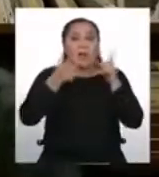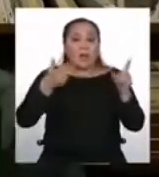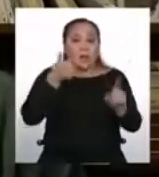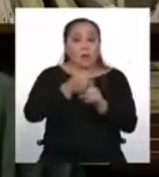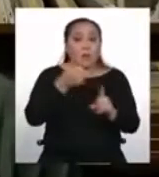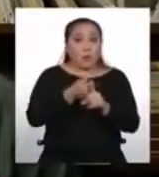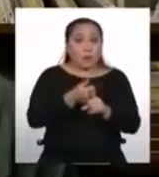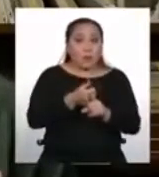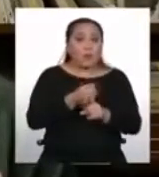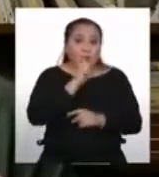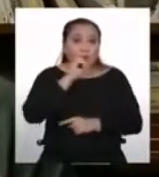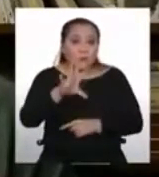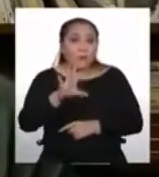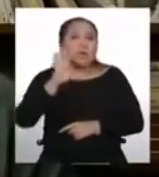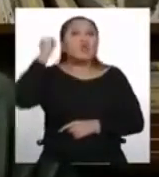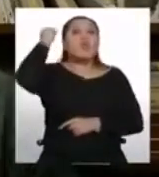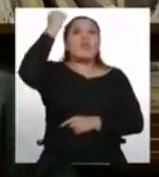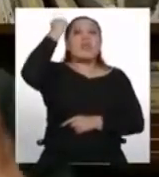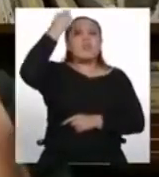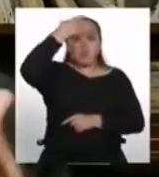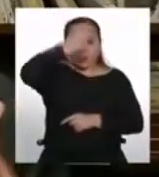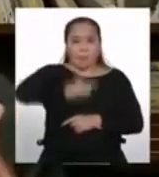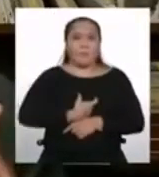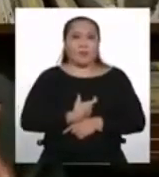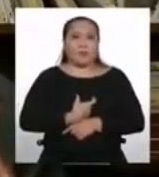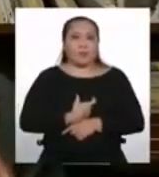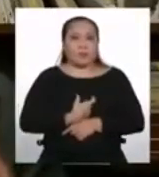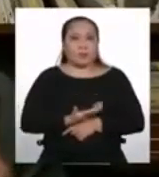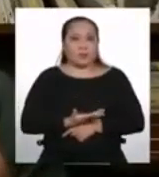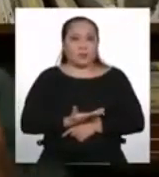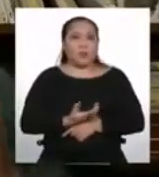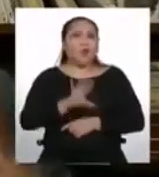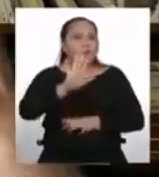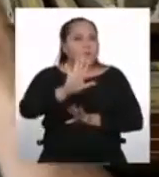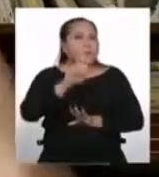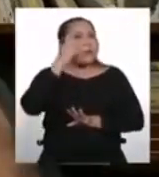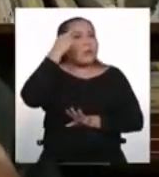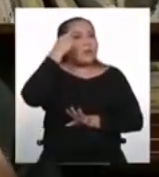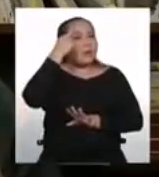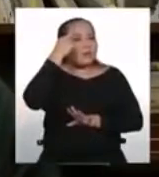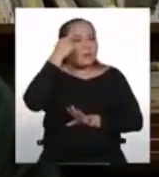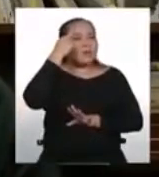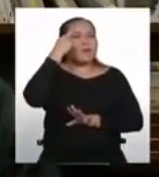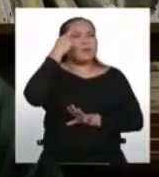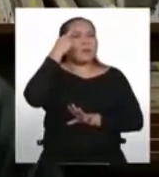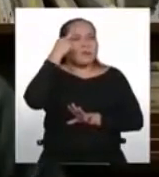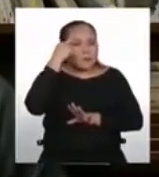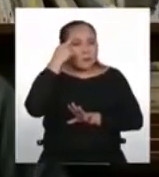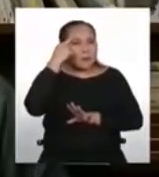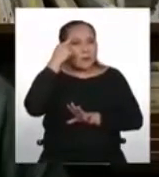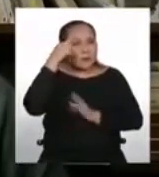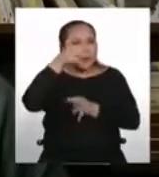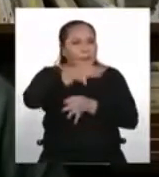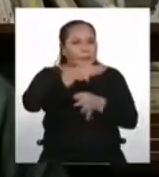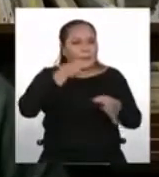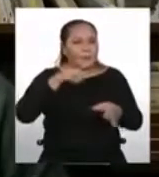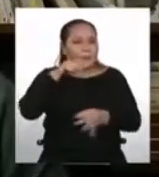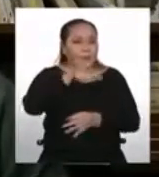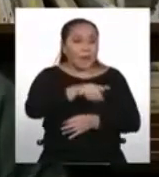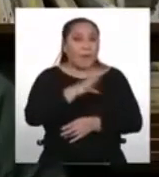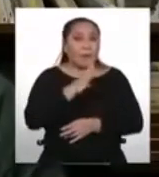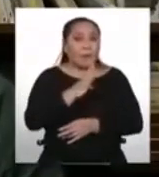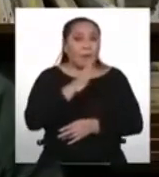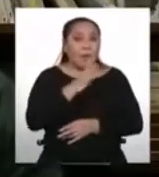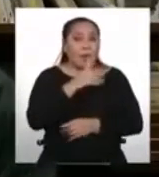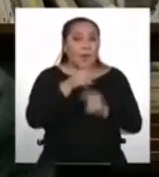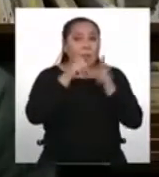son un derecho de las personas. Entonces, pensemos, pongámonos en la mente de la persona que habla una lengua originaria